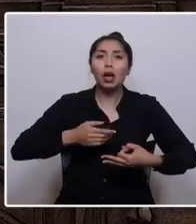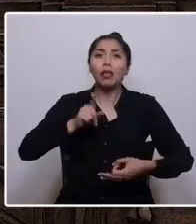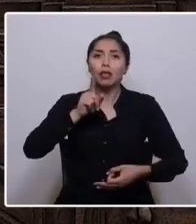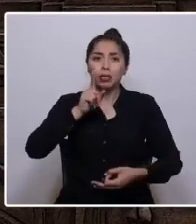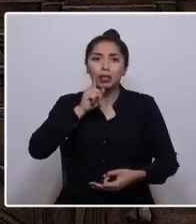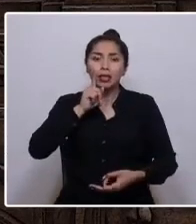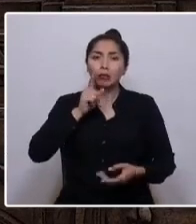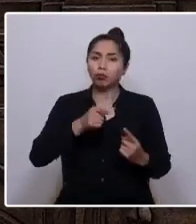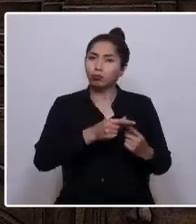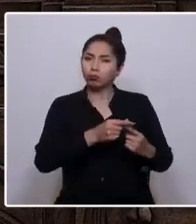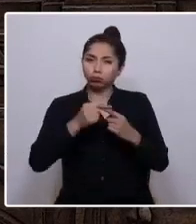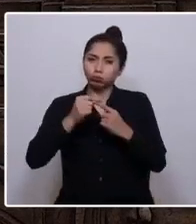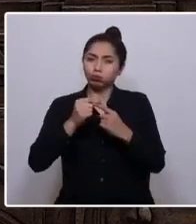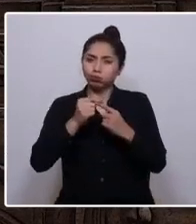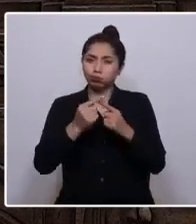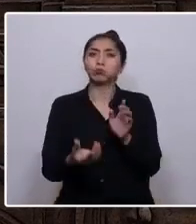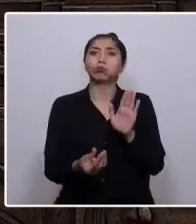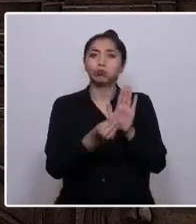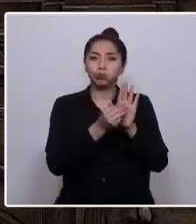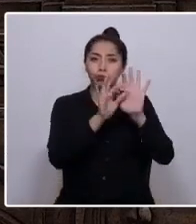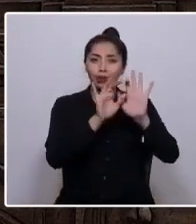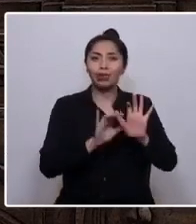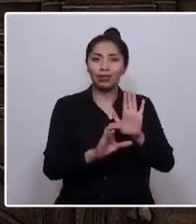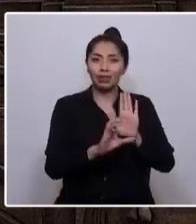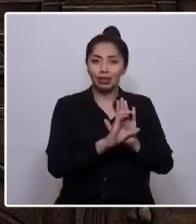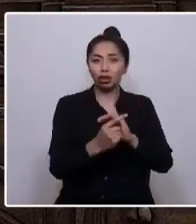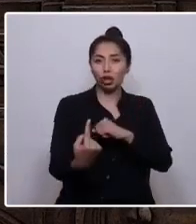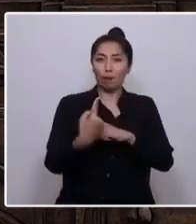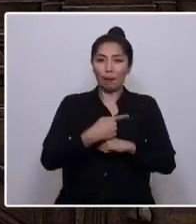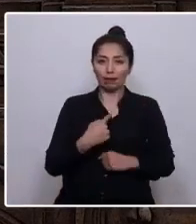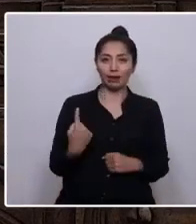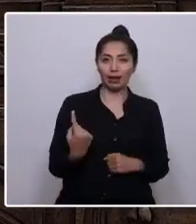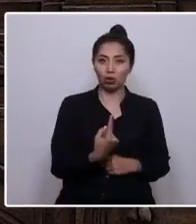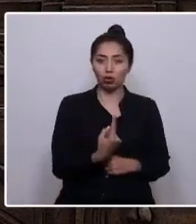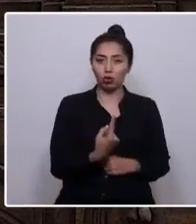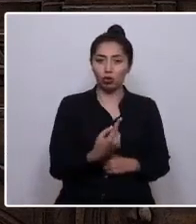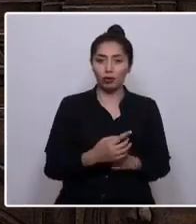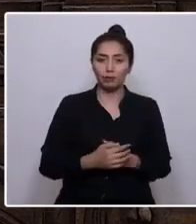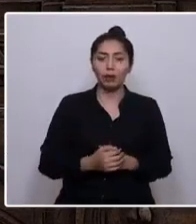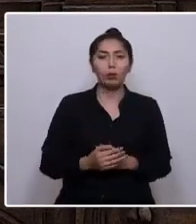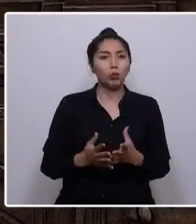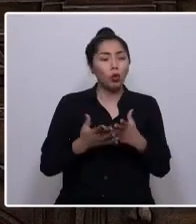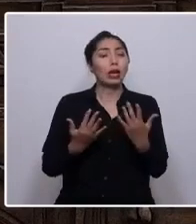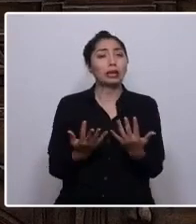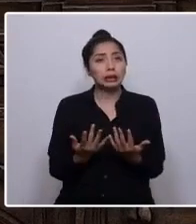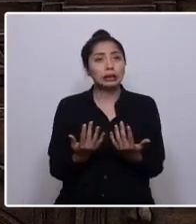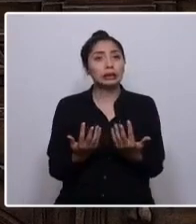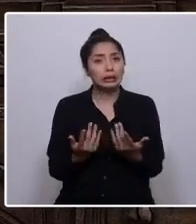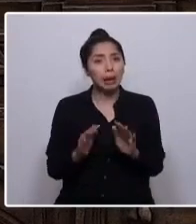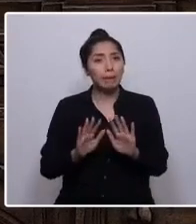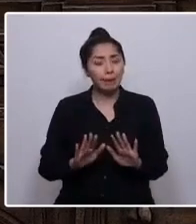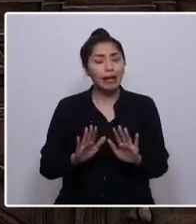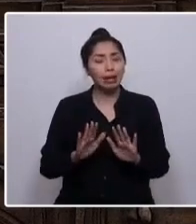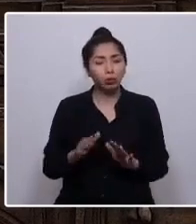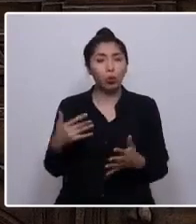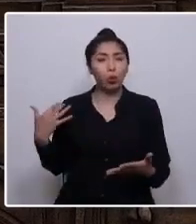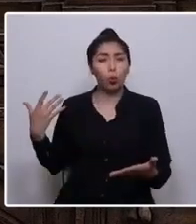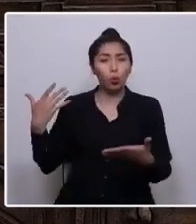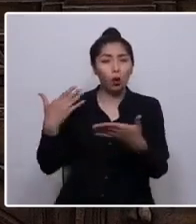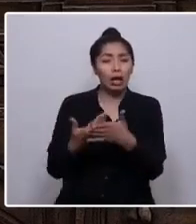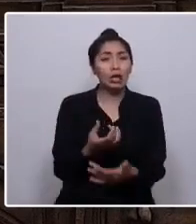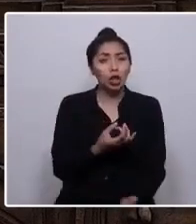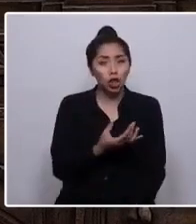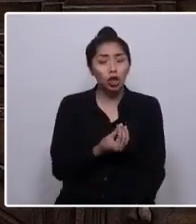para la redacción del texto que se nos ha mandatado. Larga ha sido a la espera, doloroso ha sido el recorrido. Que sean